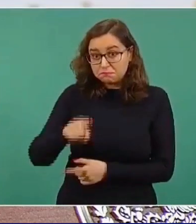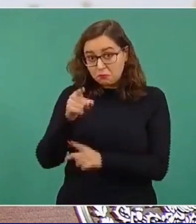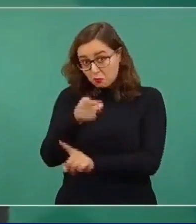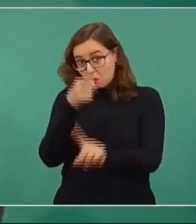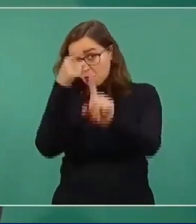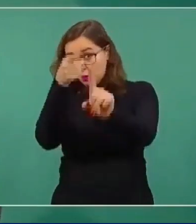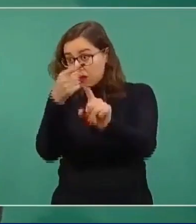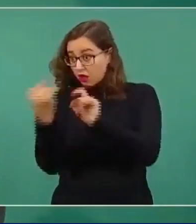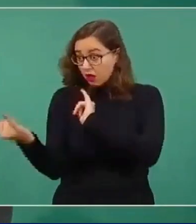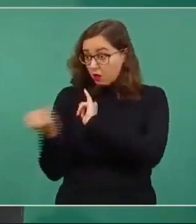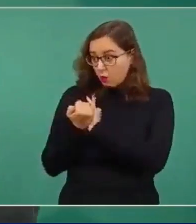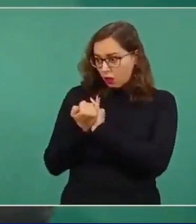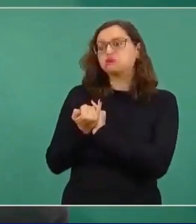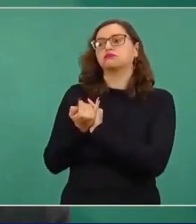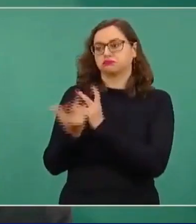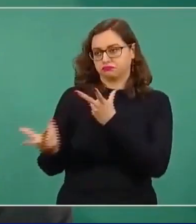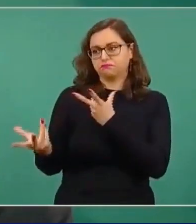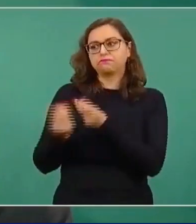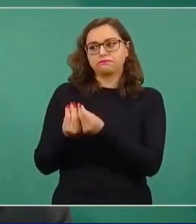Yo lucho por causas.